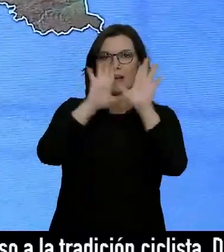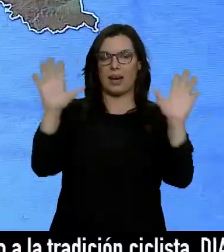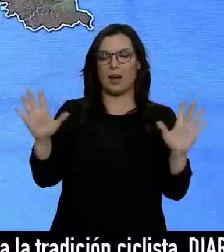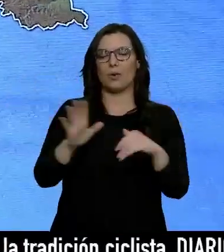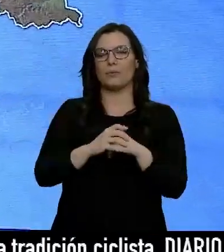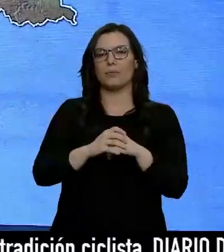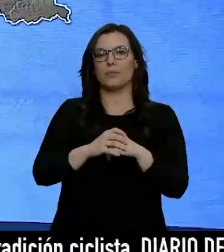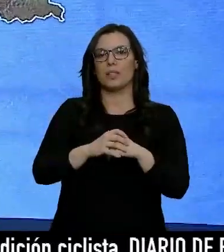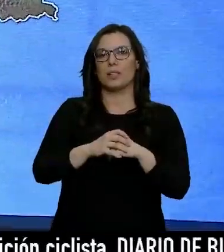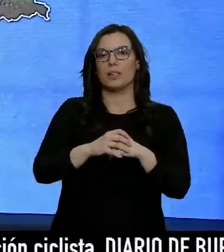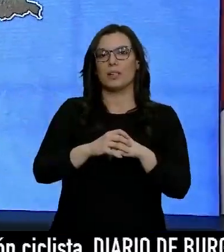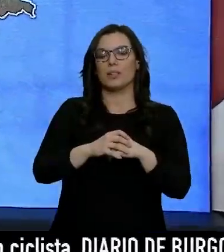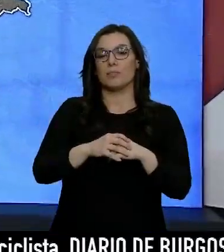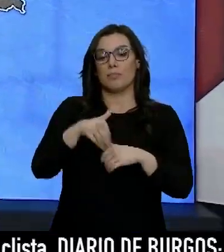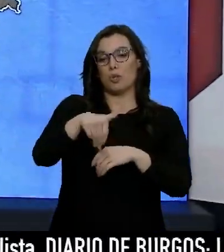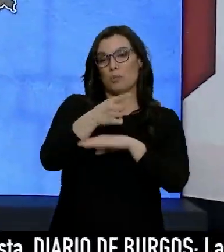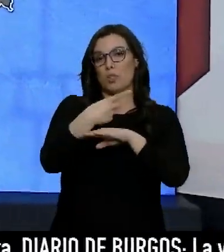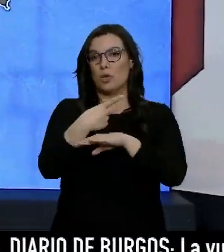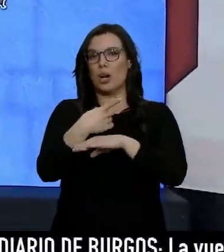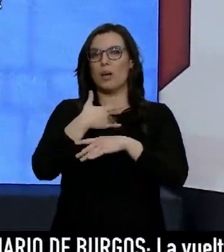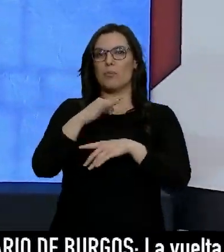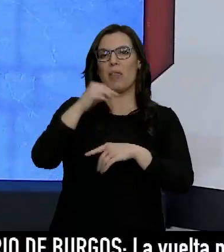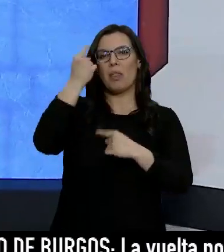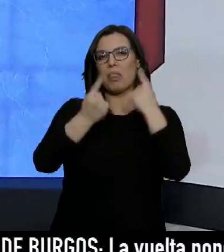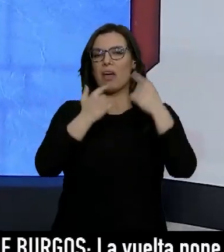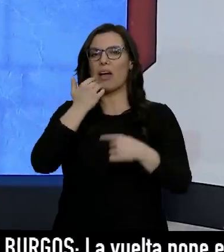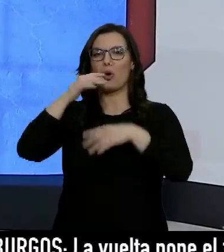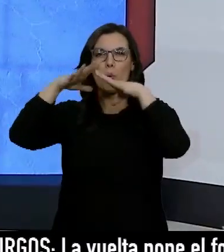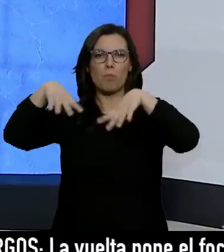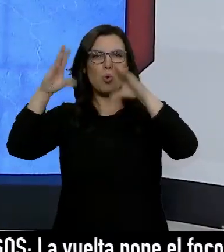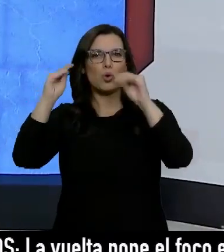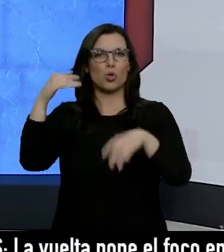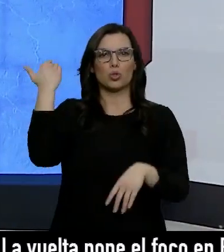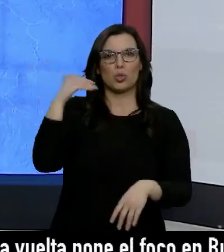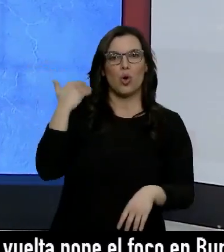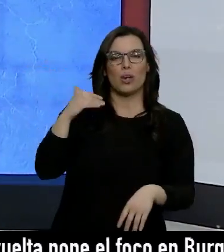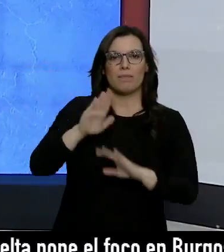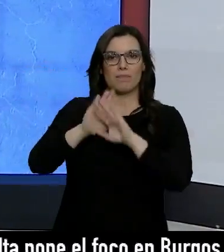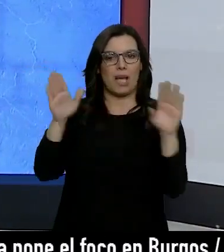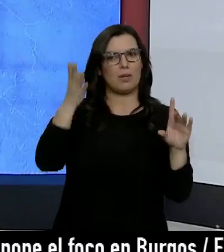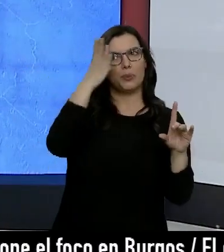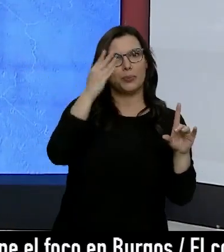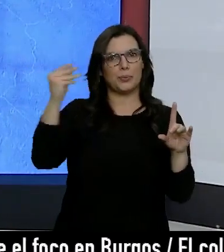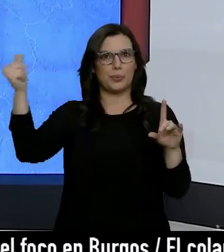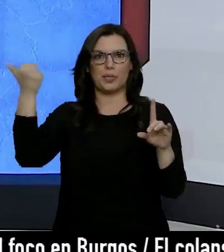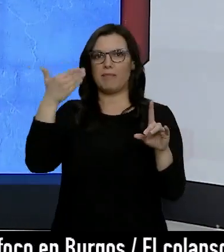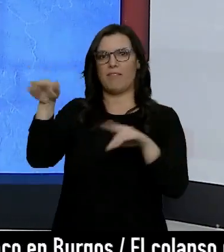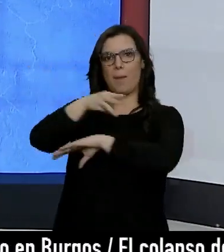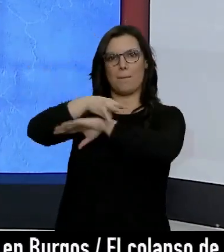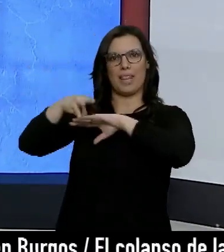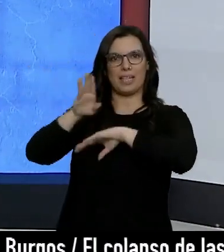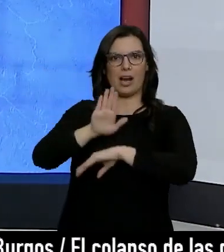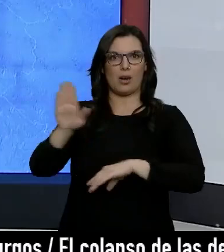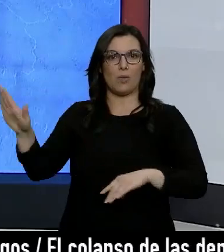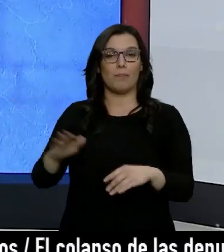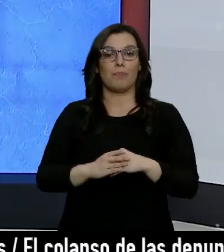Todavía quedan durante las próximas horas algunas en Burgos, en Soria, pero ese frente se va a ir apartando hacia el Mediterráneo, hacia el nordeste